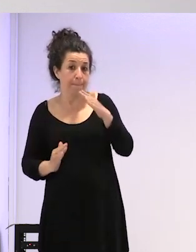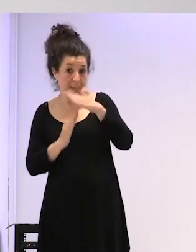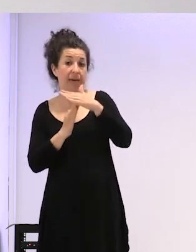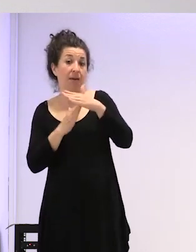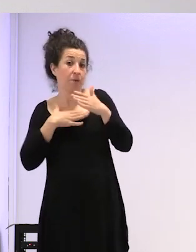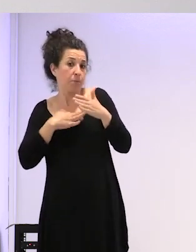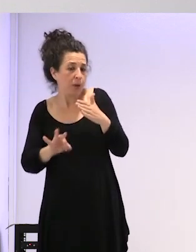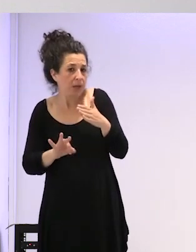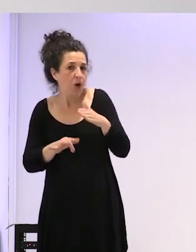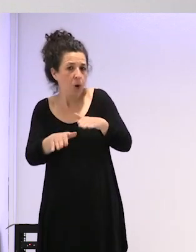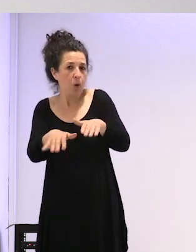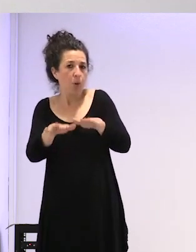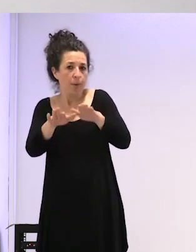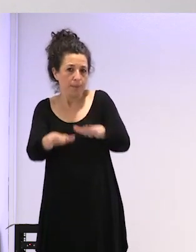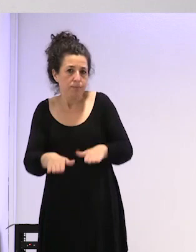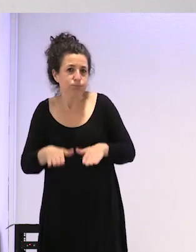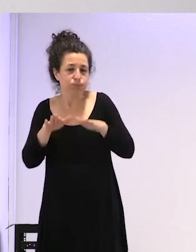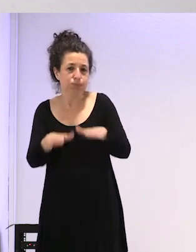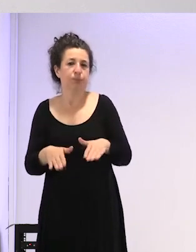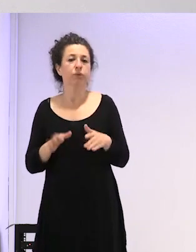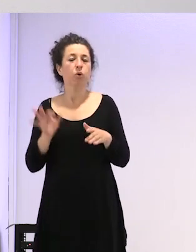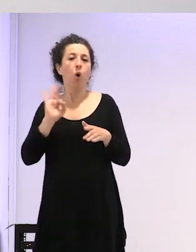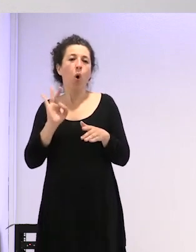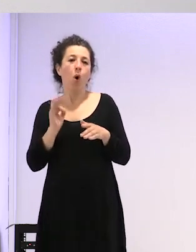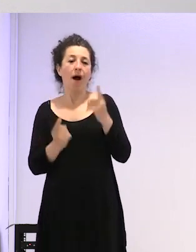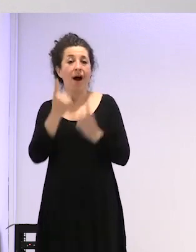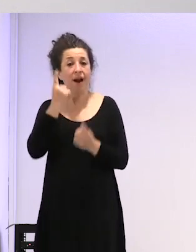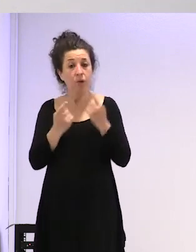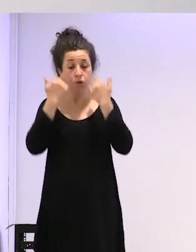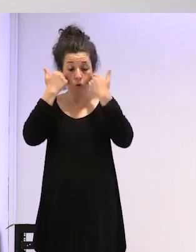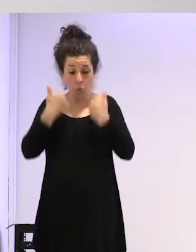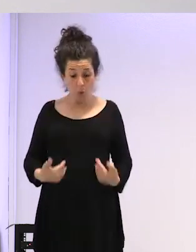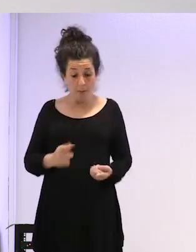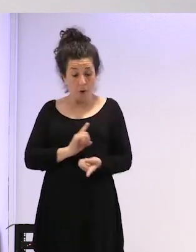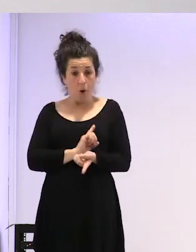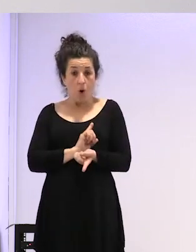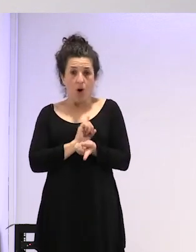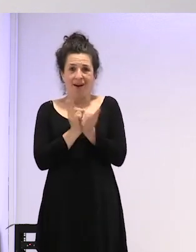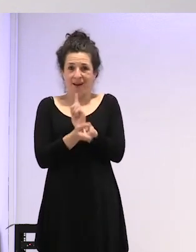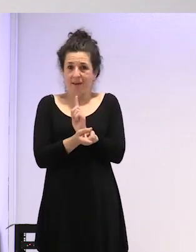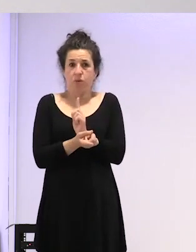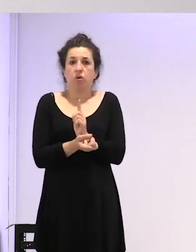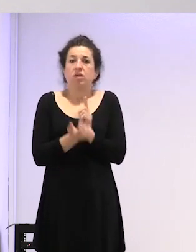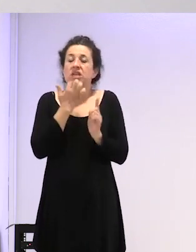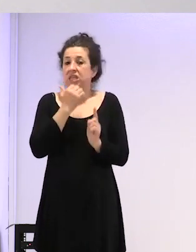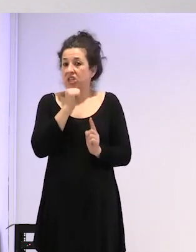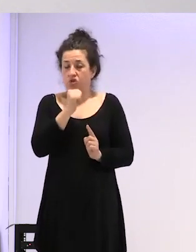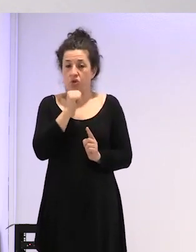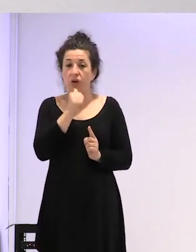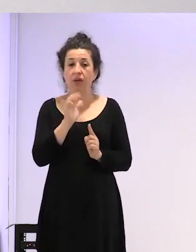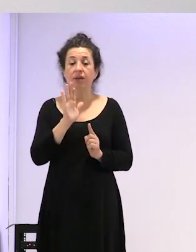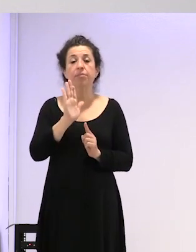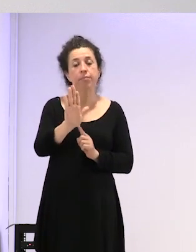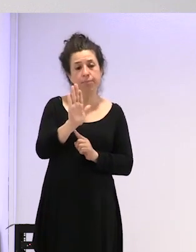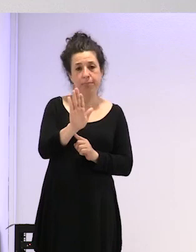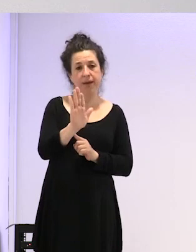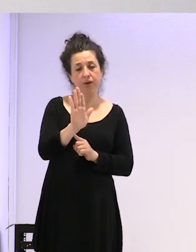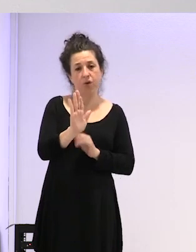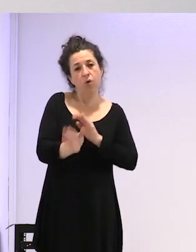pararla o parar parte de los cambios corporales que no son deseados pero sin embargo